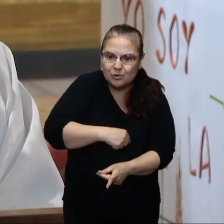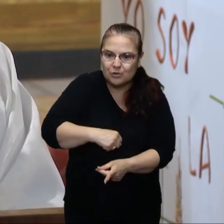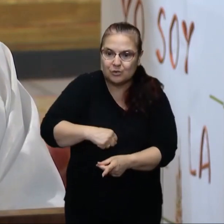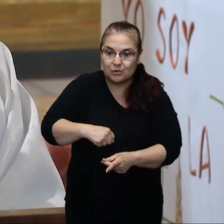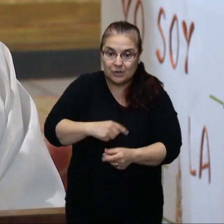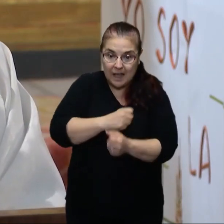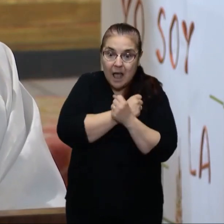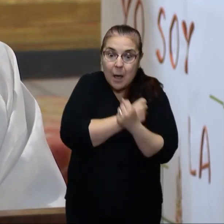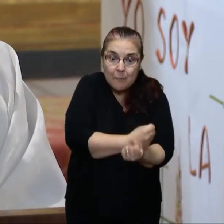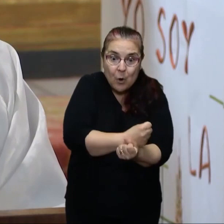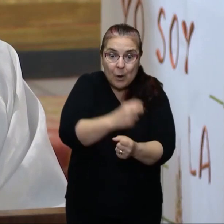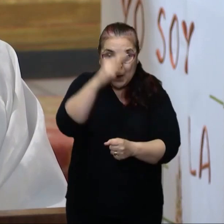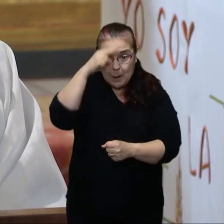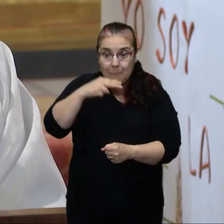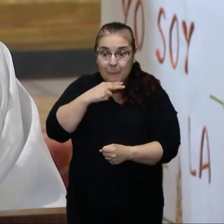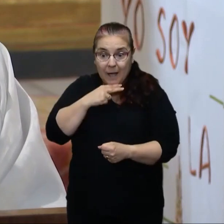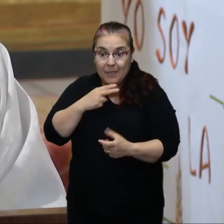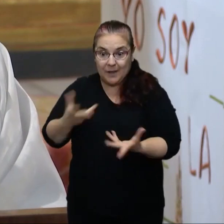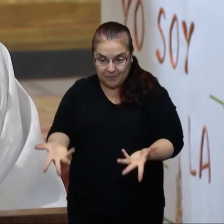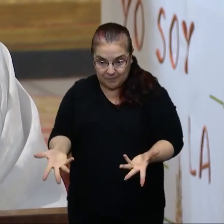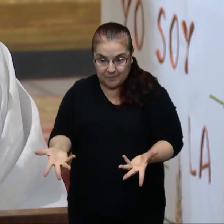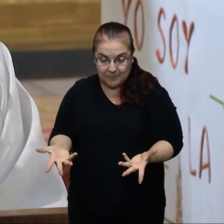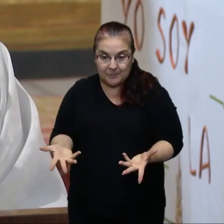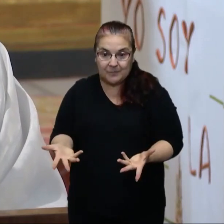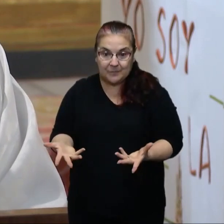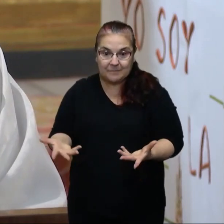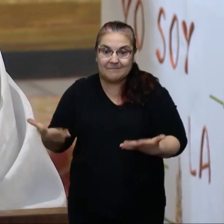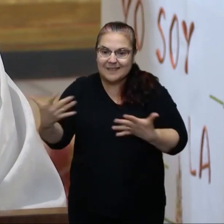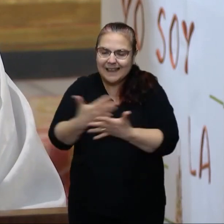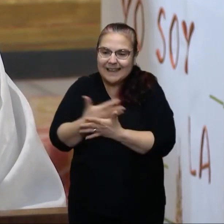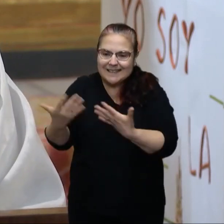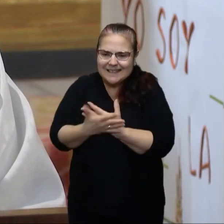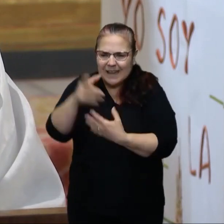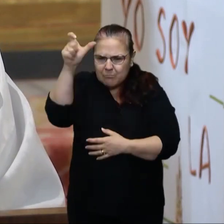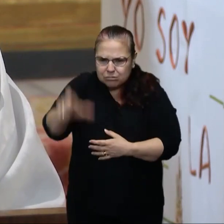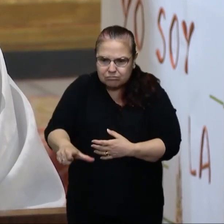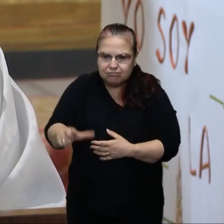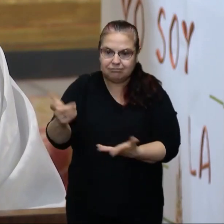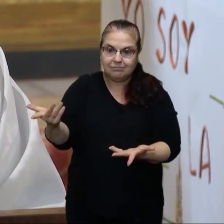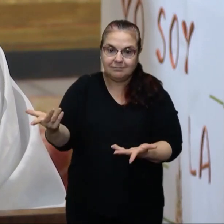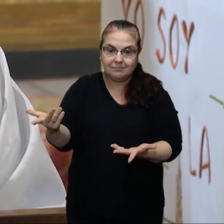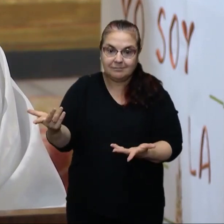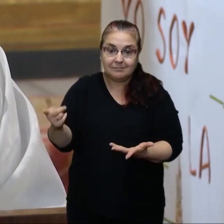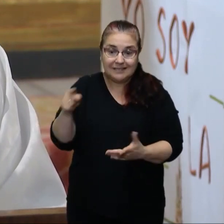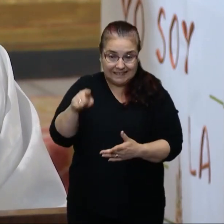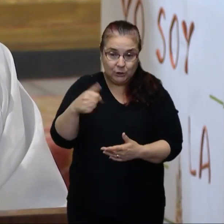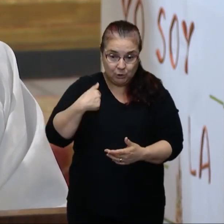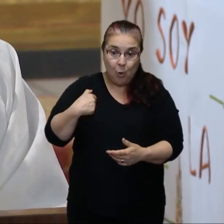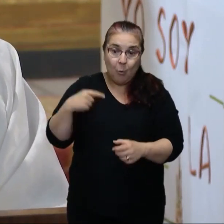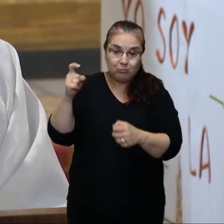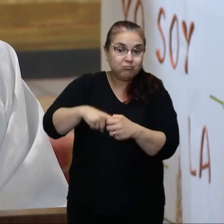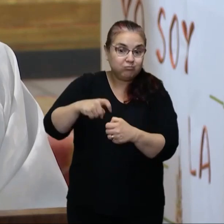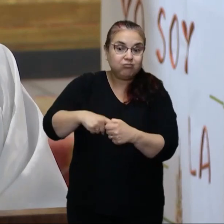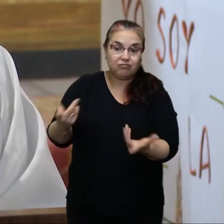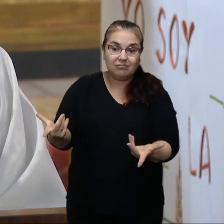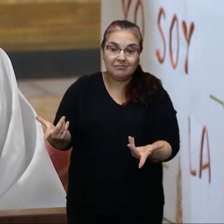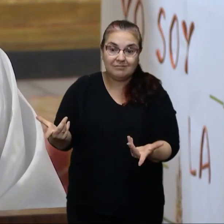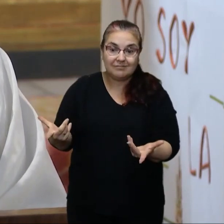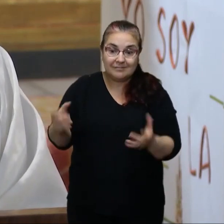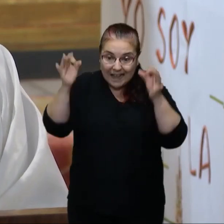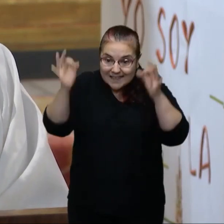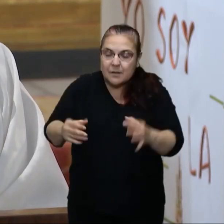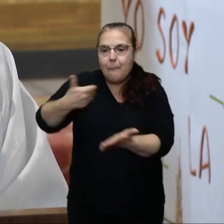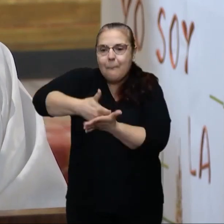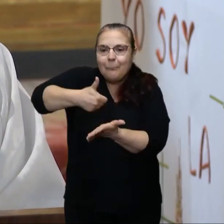Padre, el que hay entre las personas divinas. Ese es del que yo participo. Así se nos